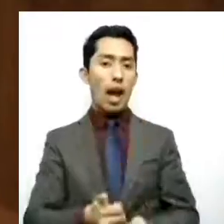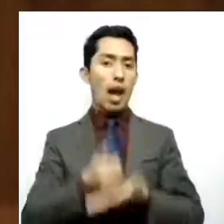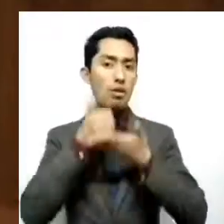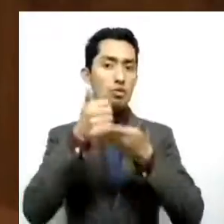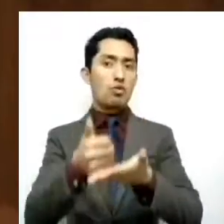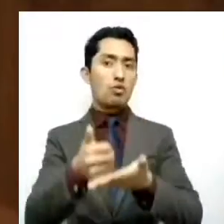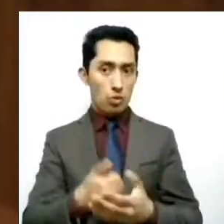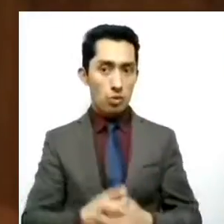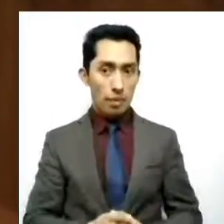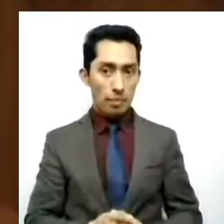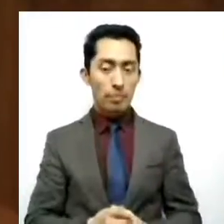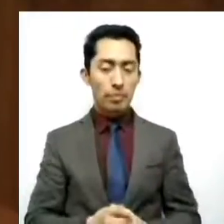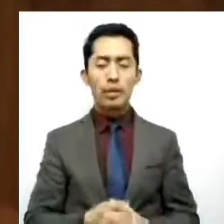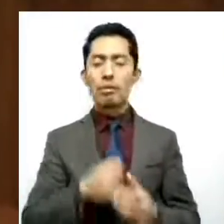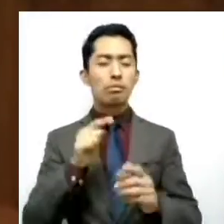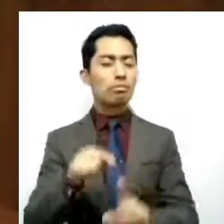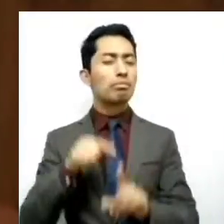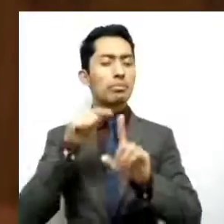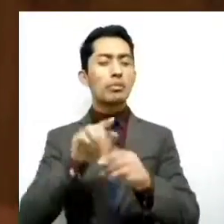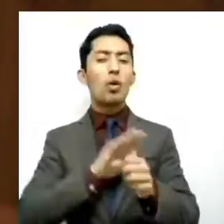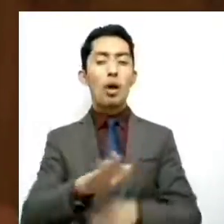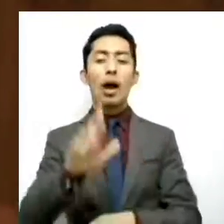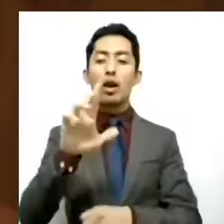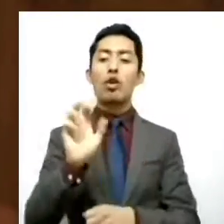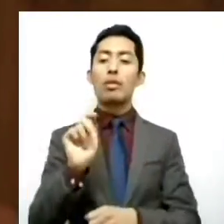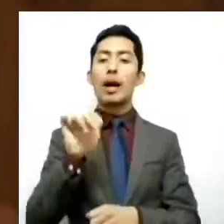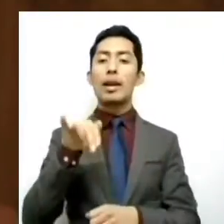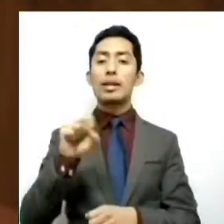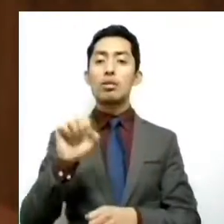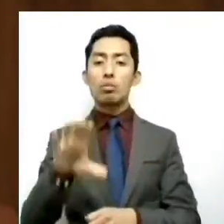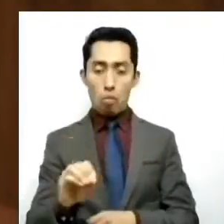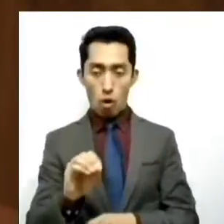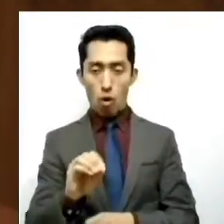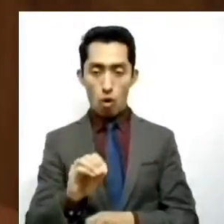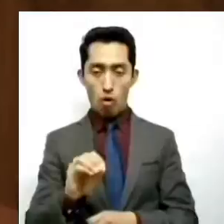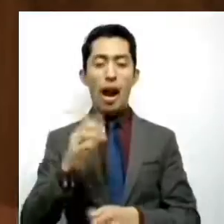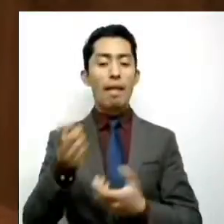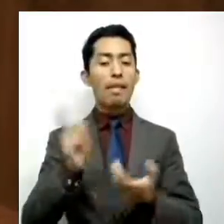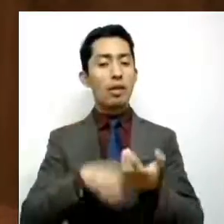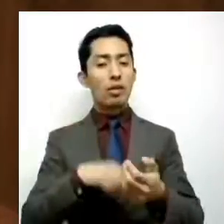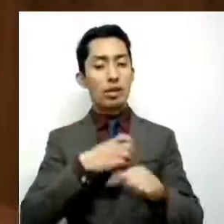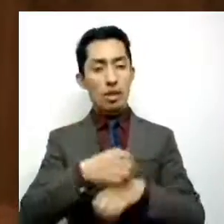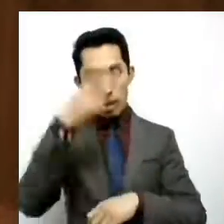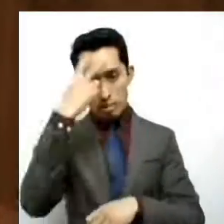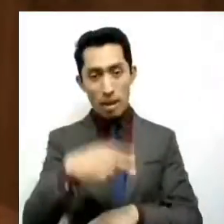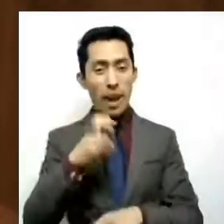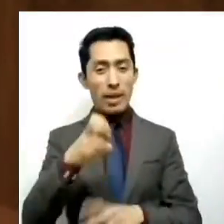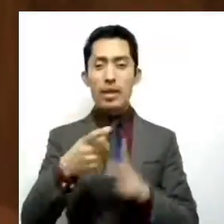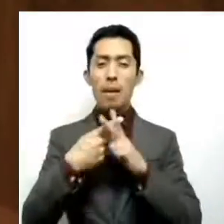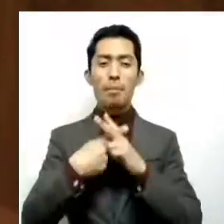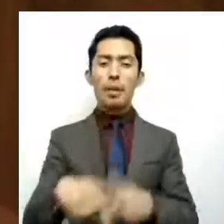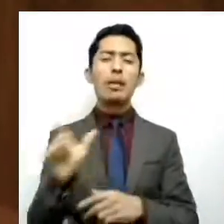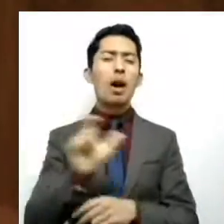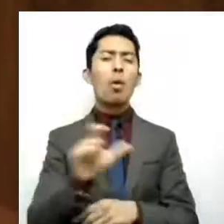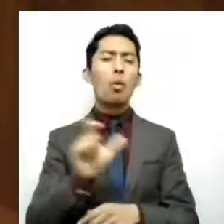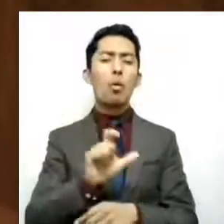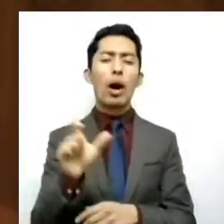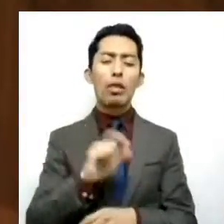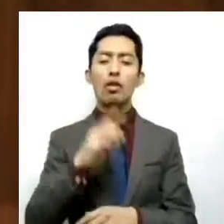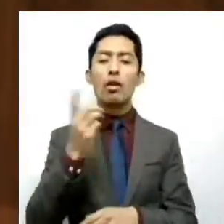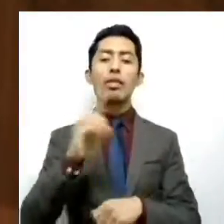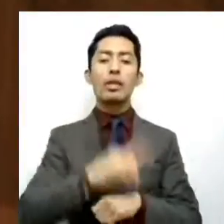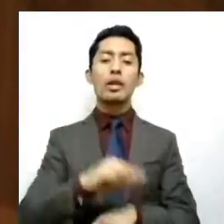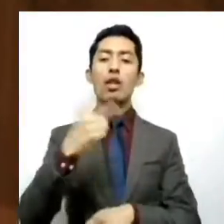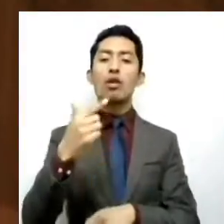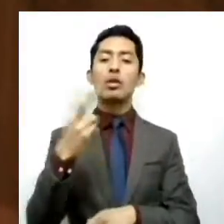Particularmente, el rotarismo en el Estado de México comenzó su presencia activa el 12 de agosto de